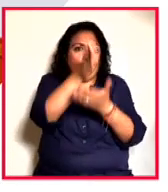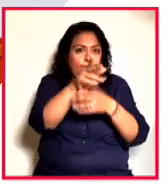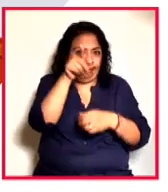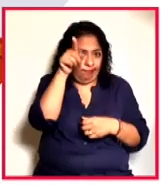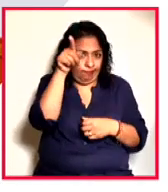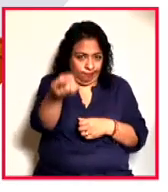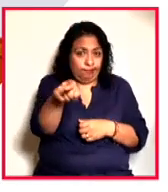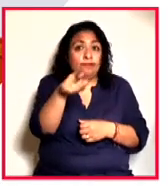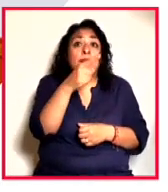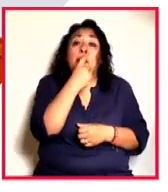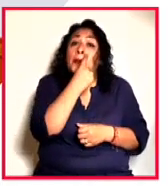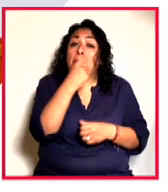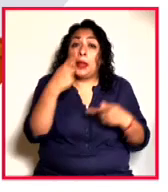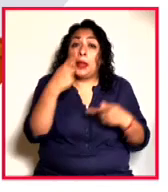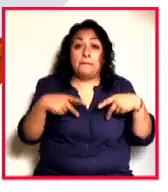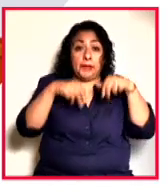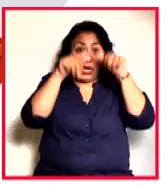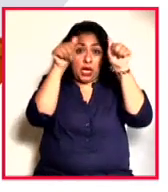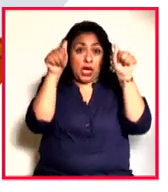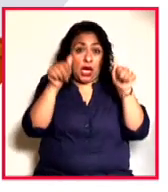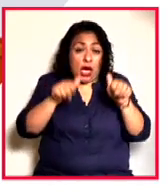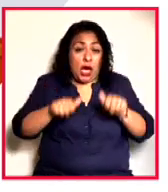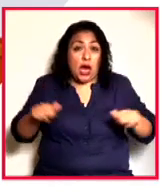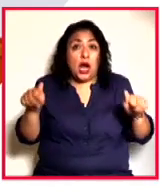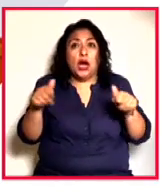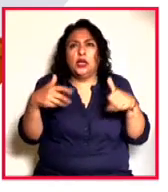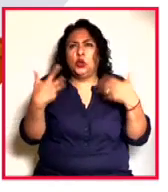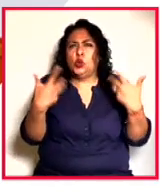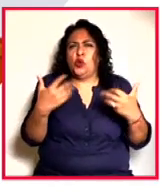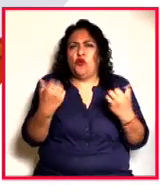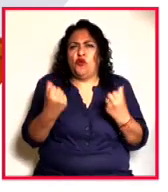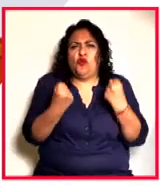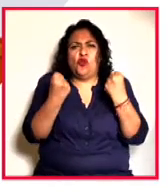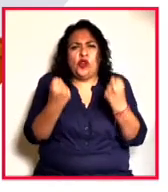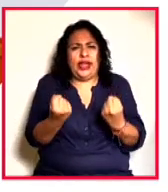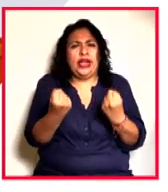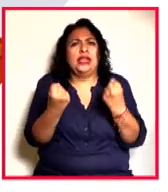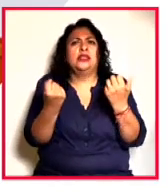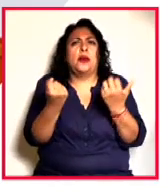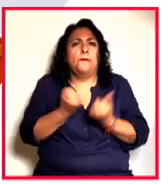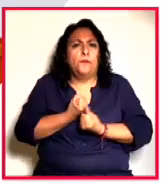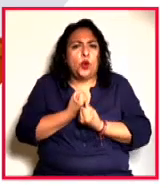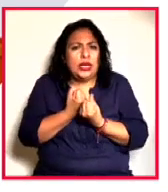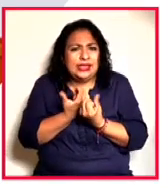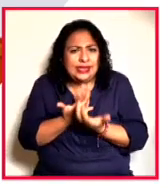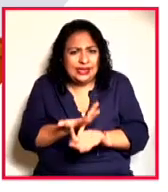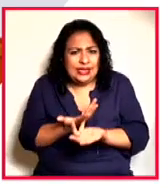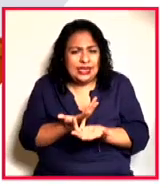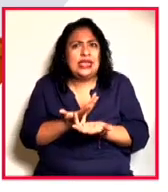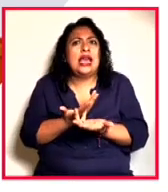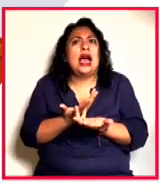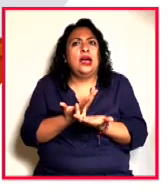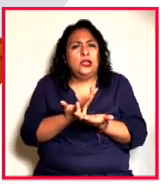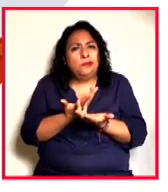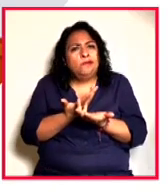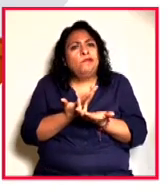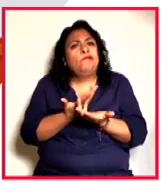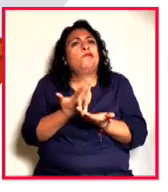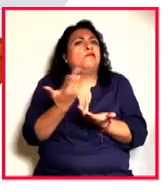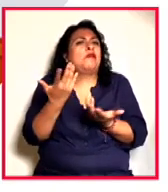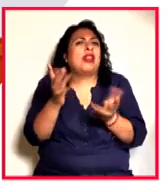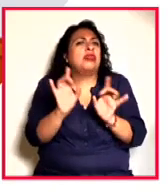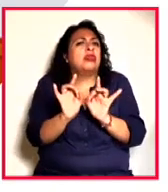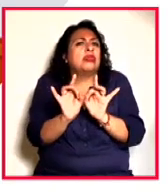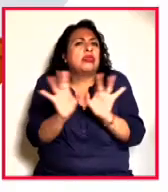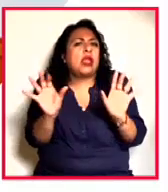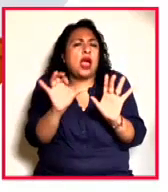un artista con una obra de gran potencia, de gran poesía, pero muy frágil en